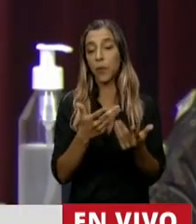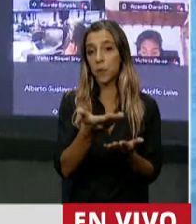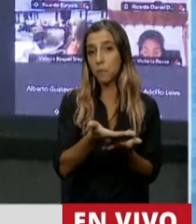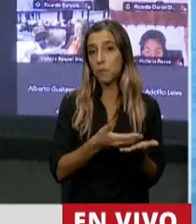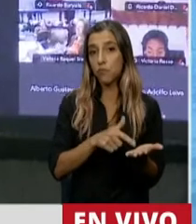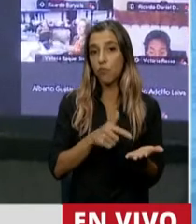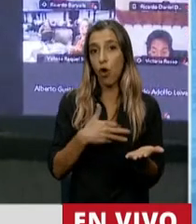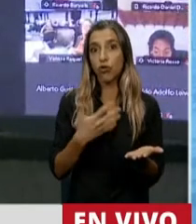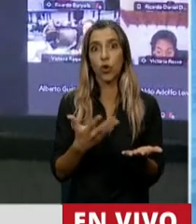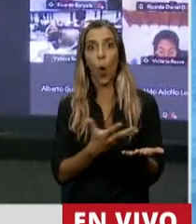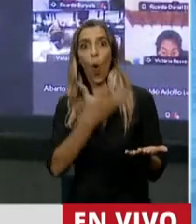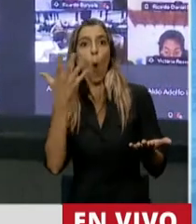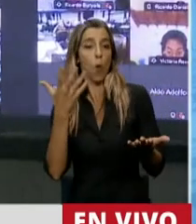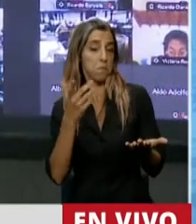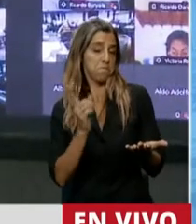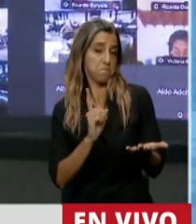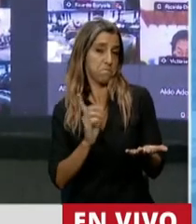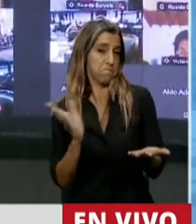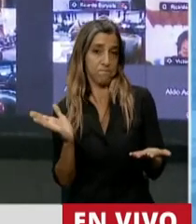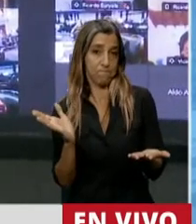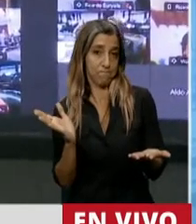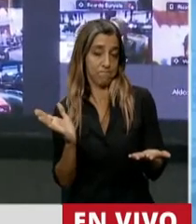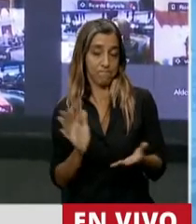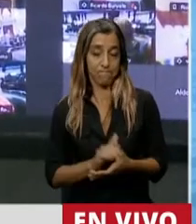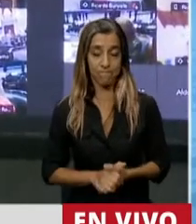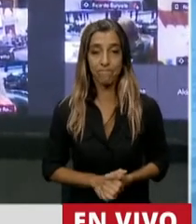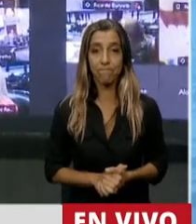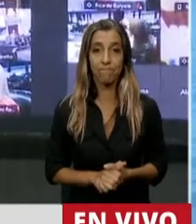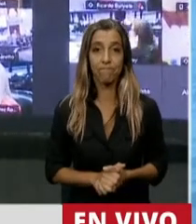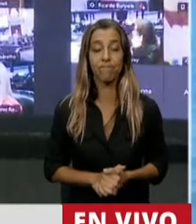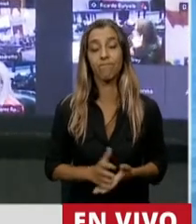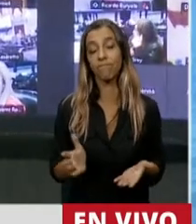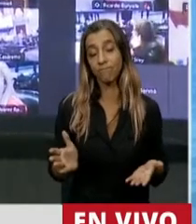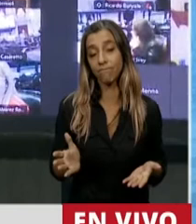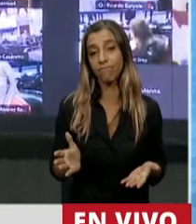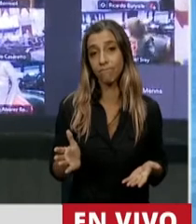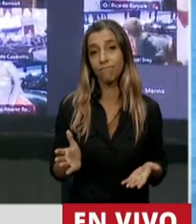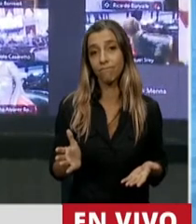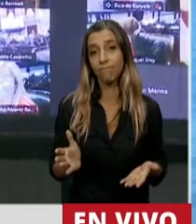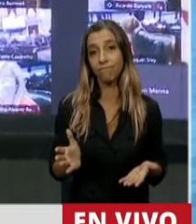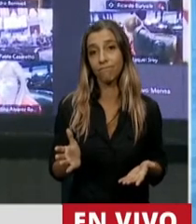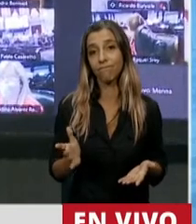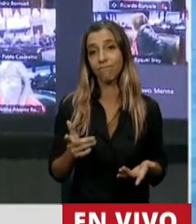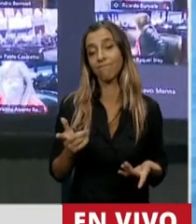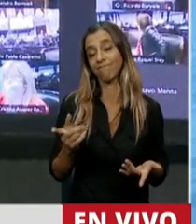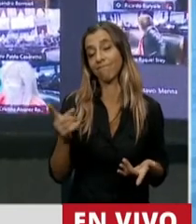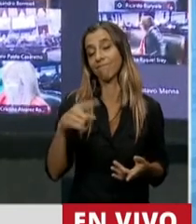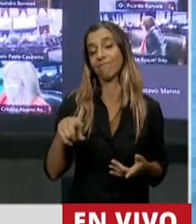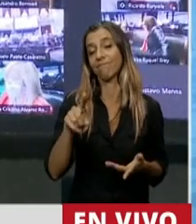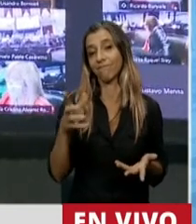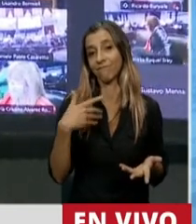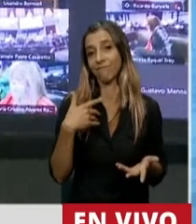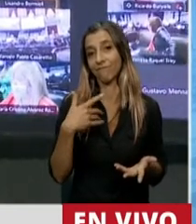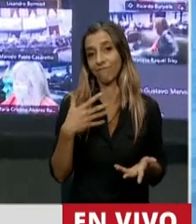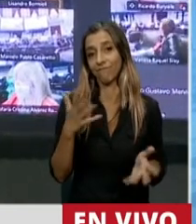de ley que sea revolucionario. Hay que ser muy ingenioso para utilizar y para tratar de